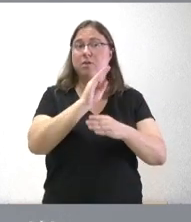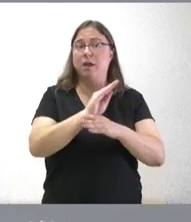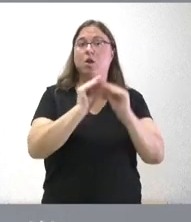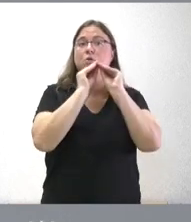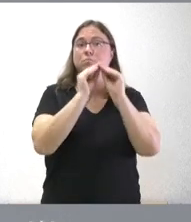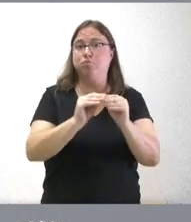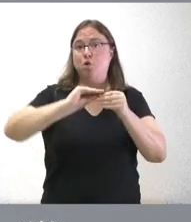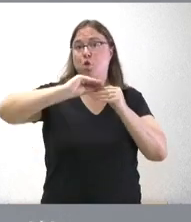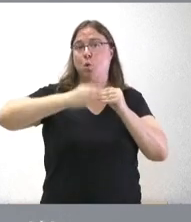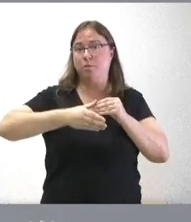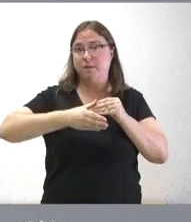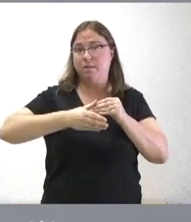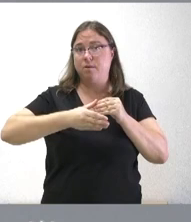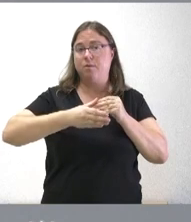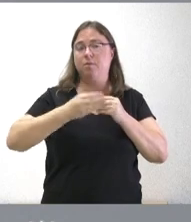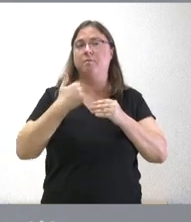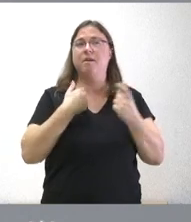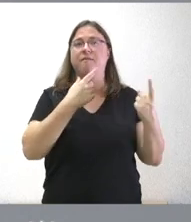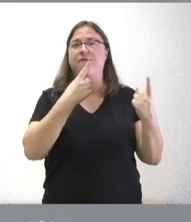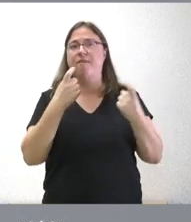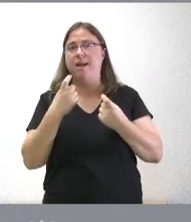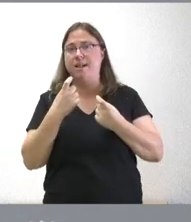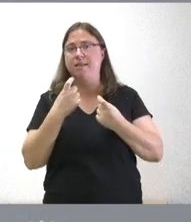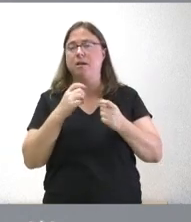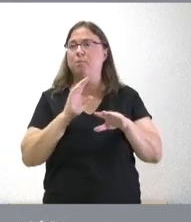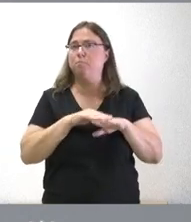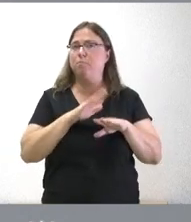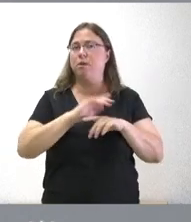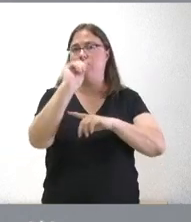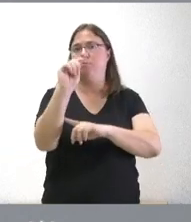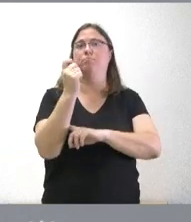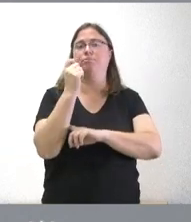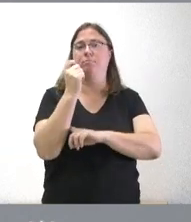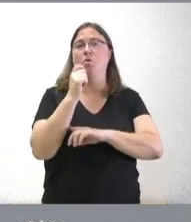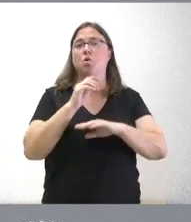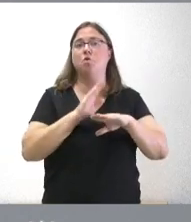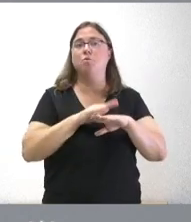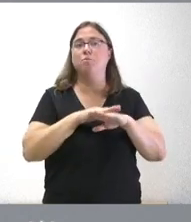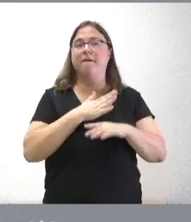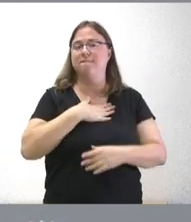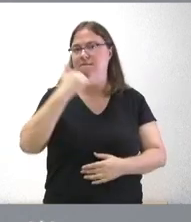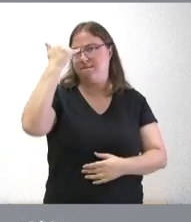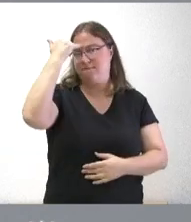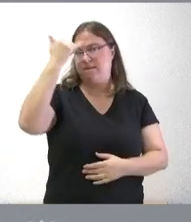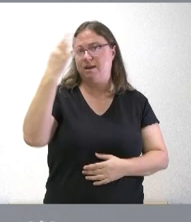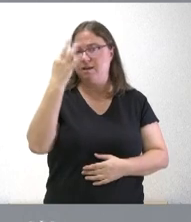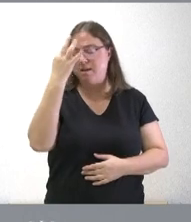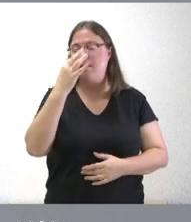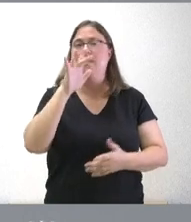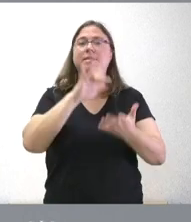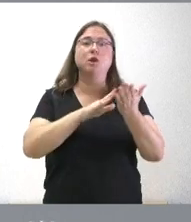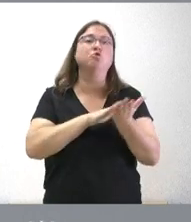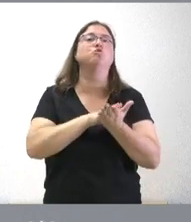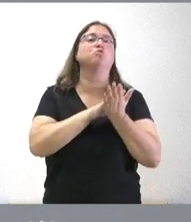documentación que faltaba para obtener la ayuda porque nuestra idea como les digo es conceder la